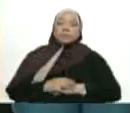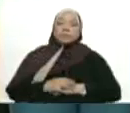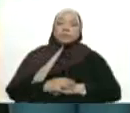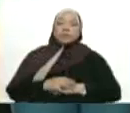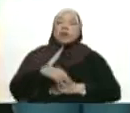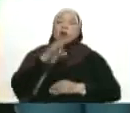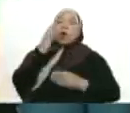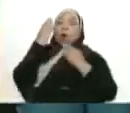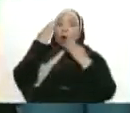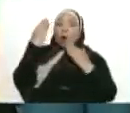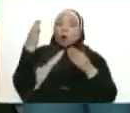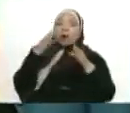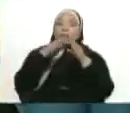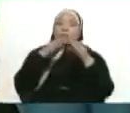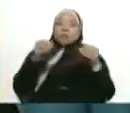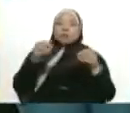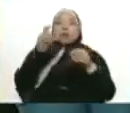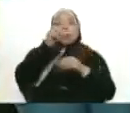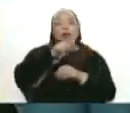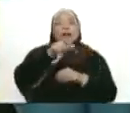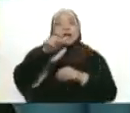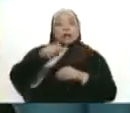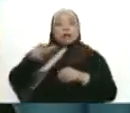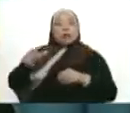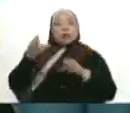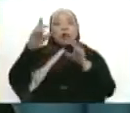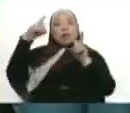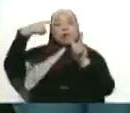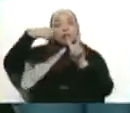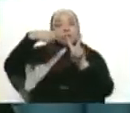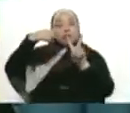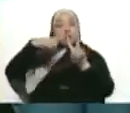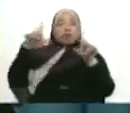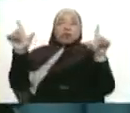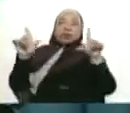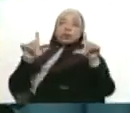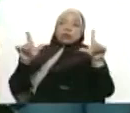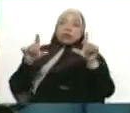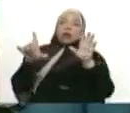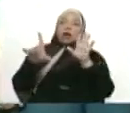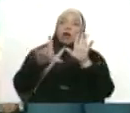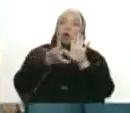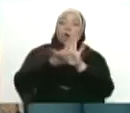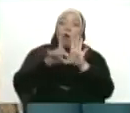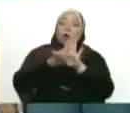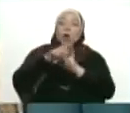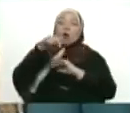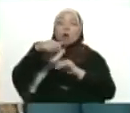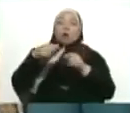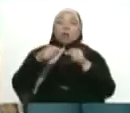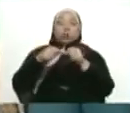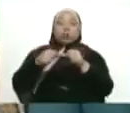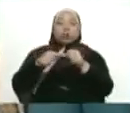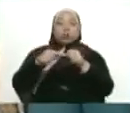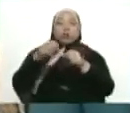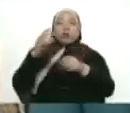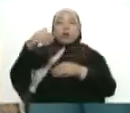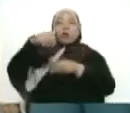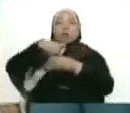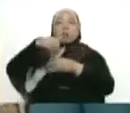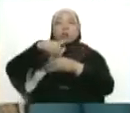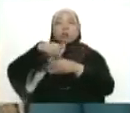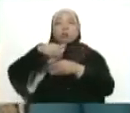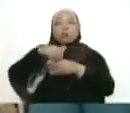Así es, un saludo a las personas que a esta hora están en sintonía de Venezolana de Televisión, tal como lo estipula la ley, hoy se instala el Comité de Postulaciones Electorales, luego pues de